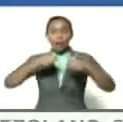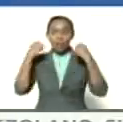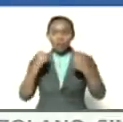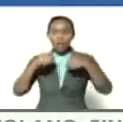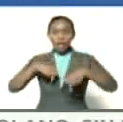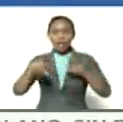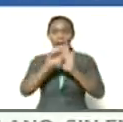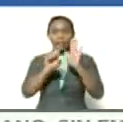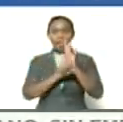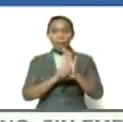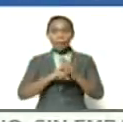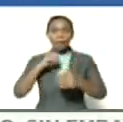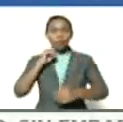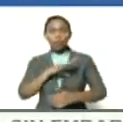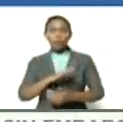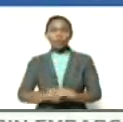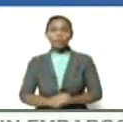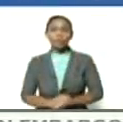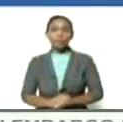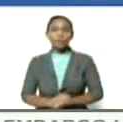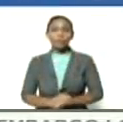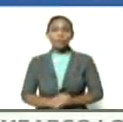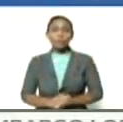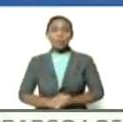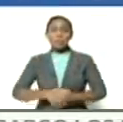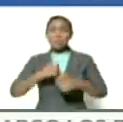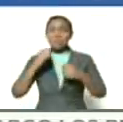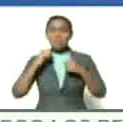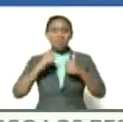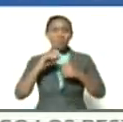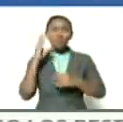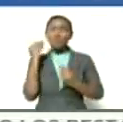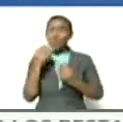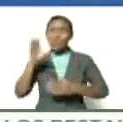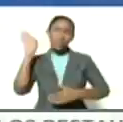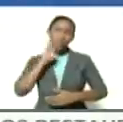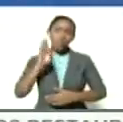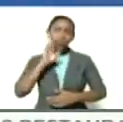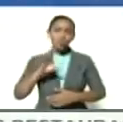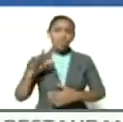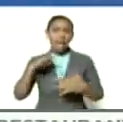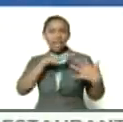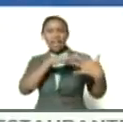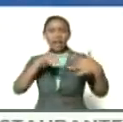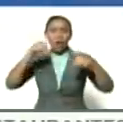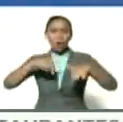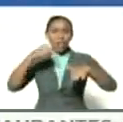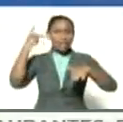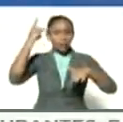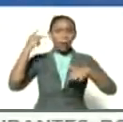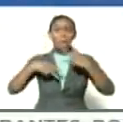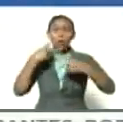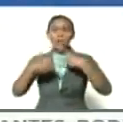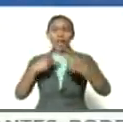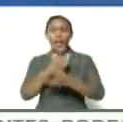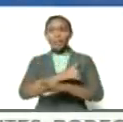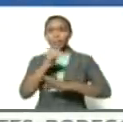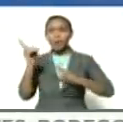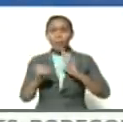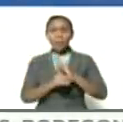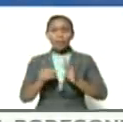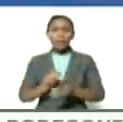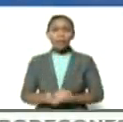etapa histórica bien cruenta bien cruel bien sucia la guerra psicológica política diplomática